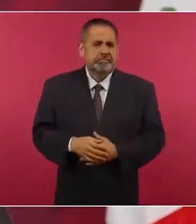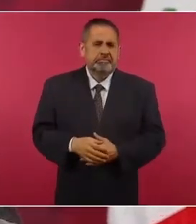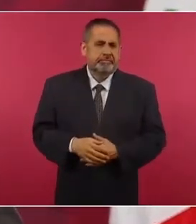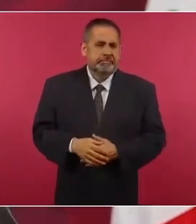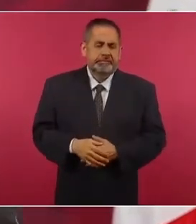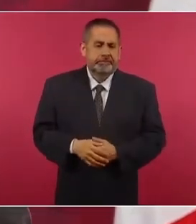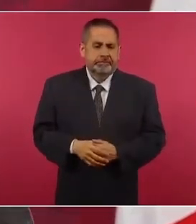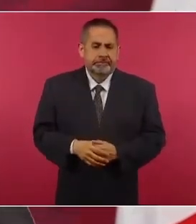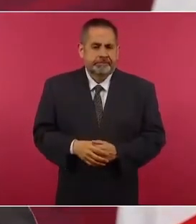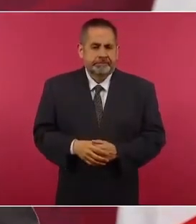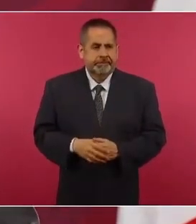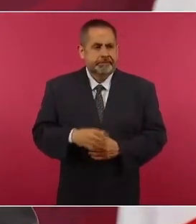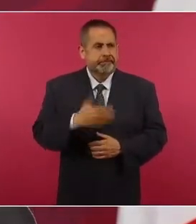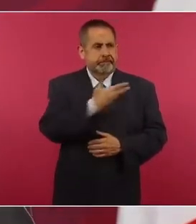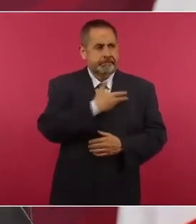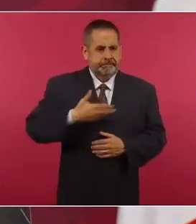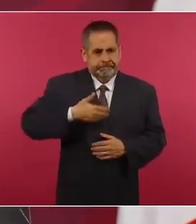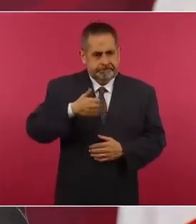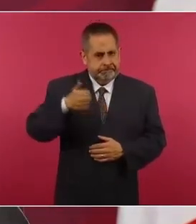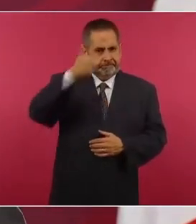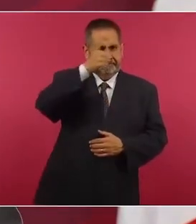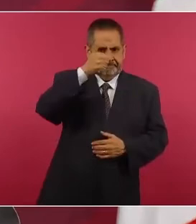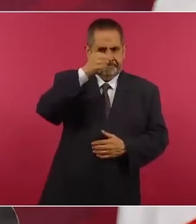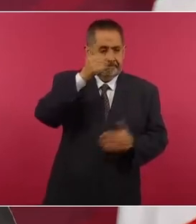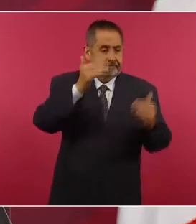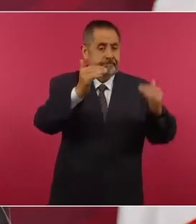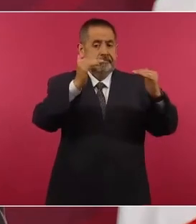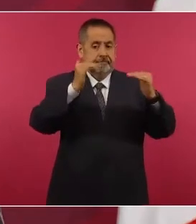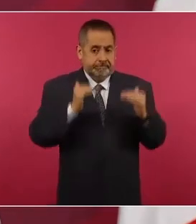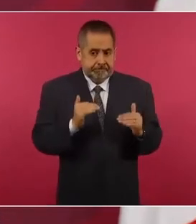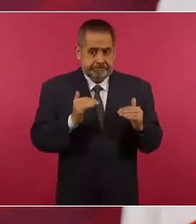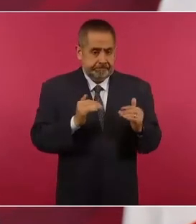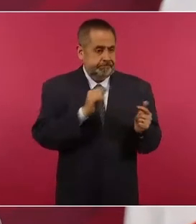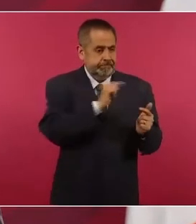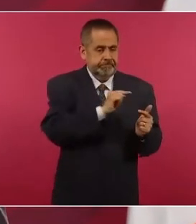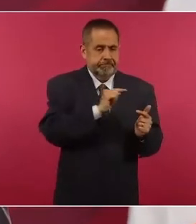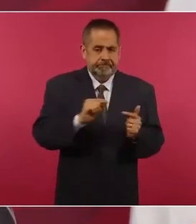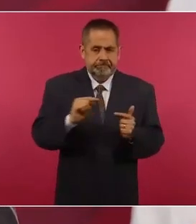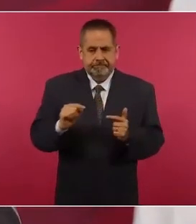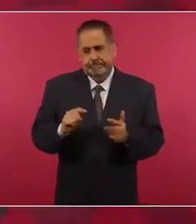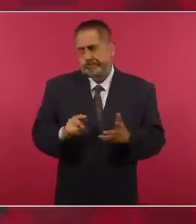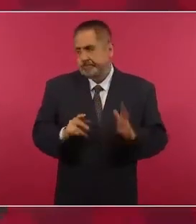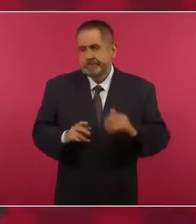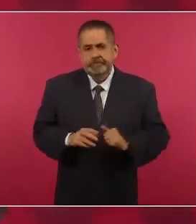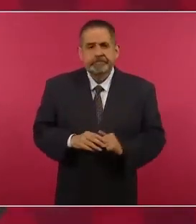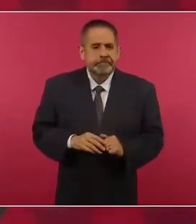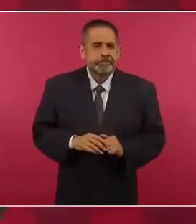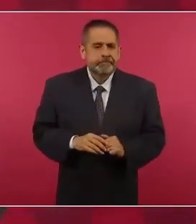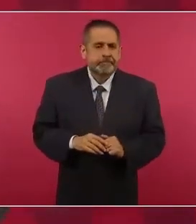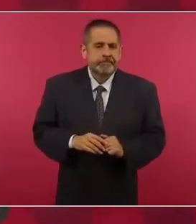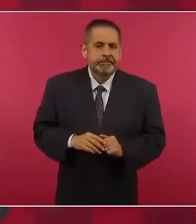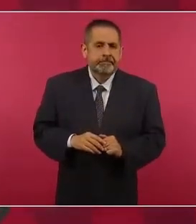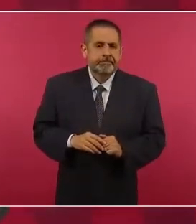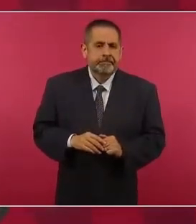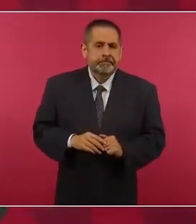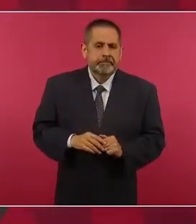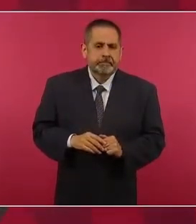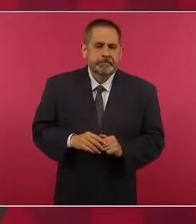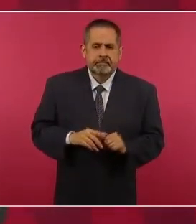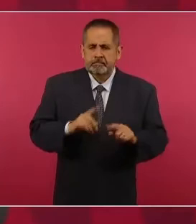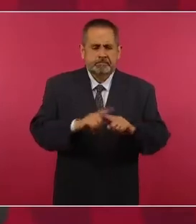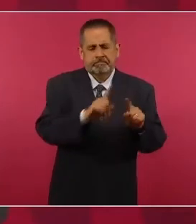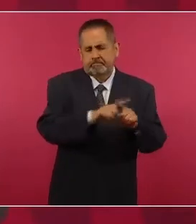abajo tienen una